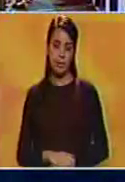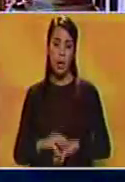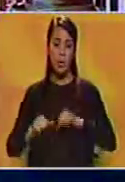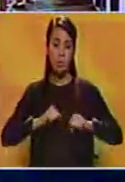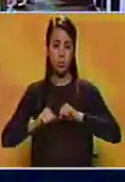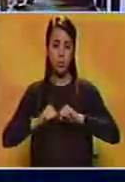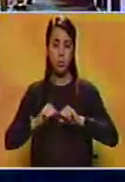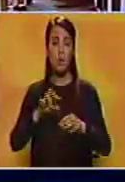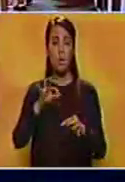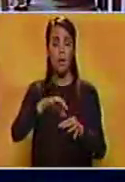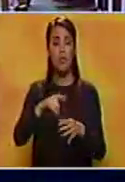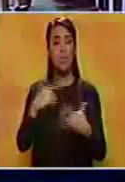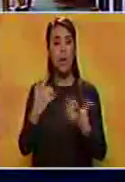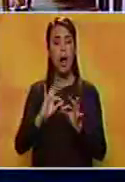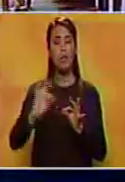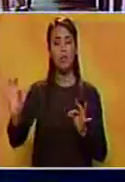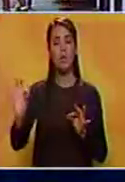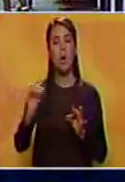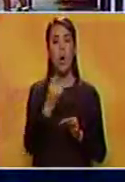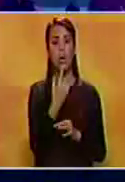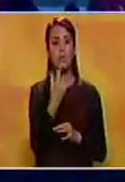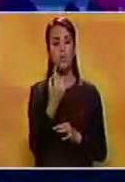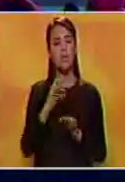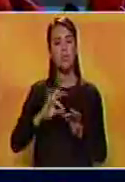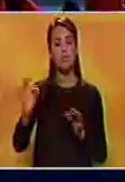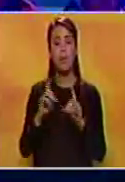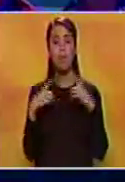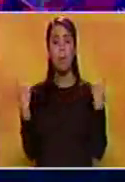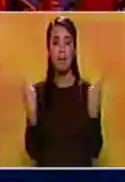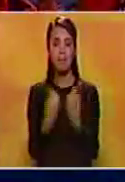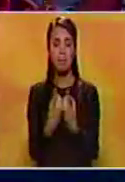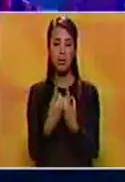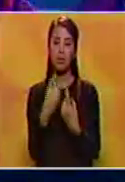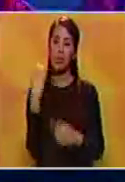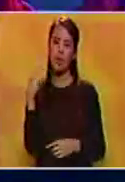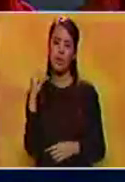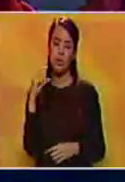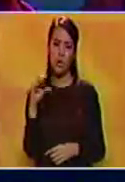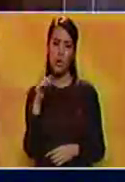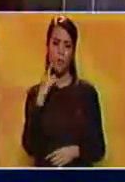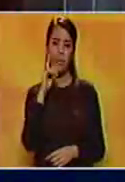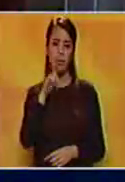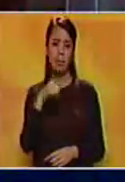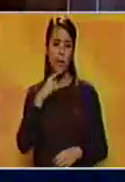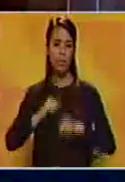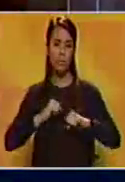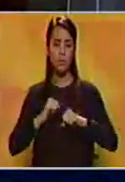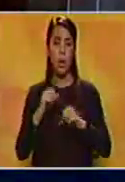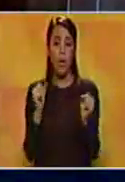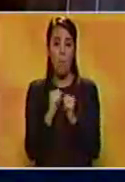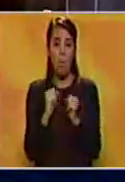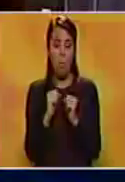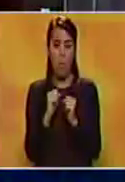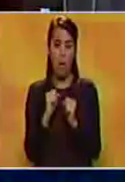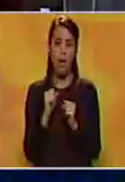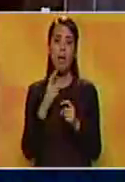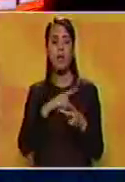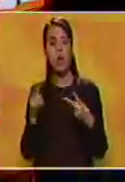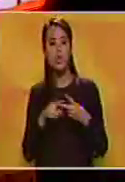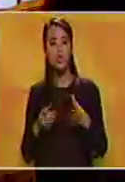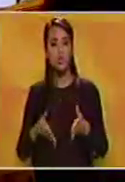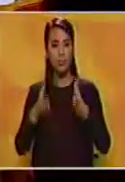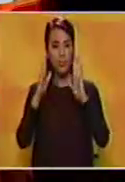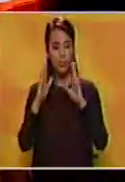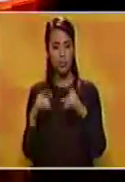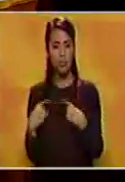epicentro a 11 kilómetros del municipio de Colombia del departamento del Huila. El movimiento también se sintió en Bogotá y en los departamentos